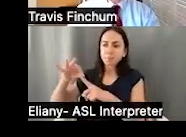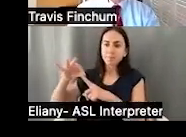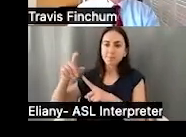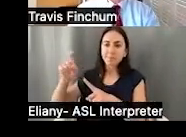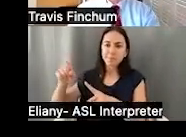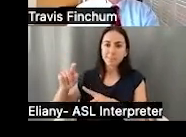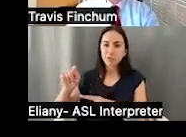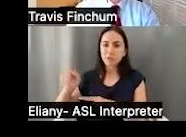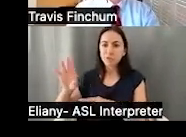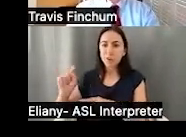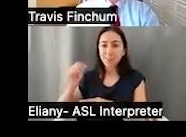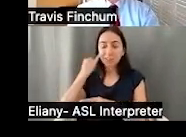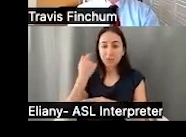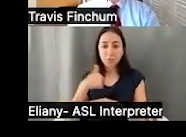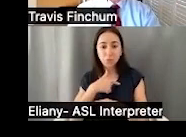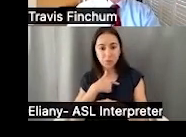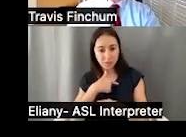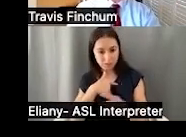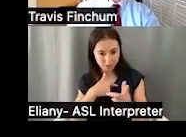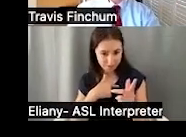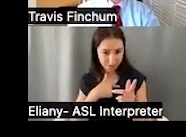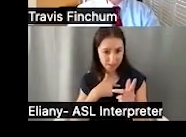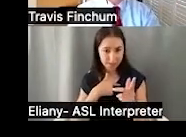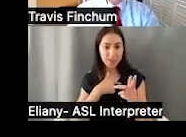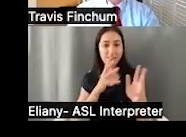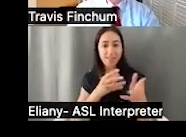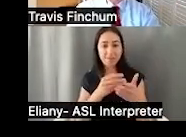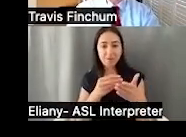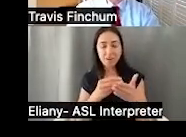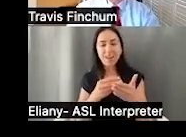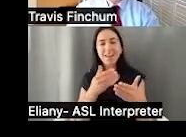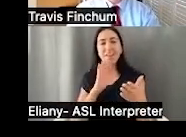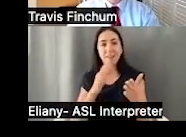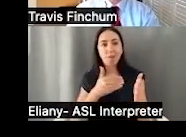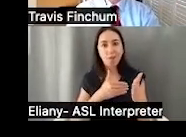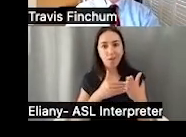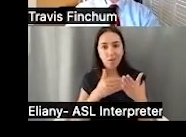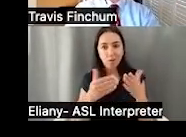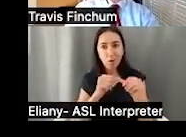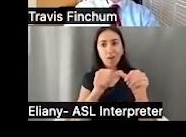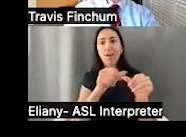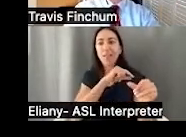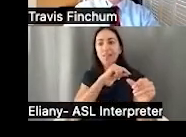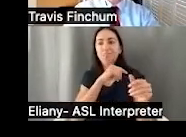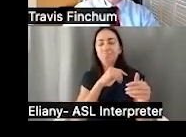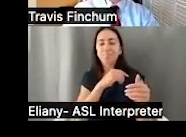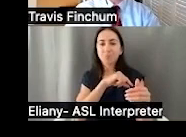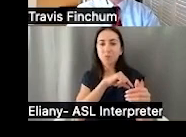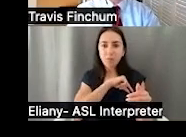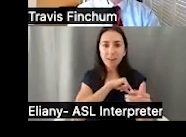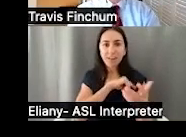fideicomiso de necesidades especiales. Si queremos dejar dinero directamente a ellos, va a crear un problema con la elegibilidad.